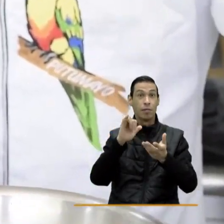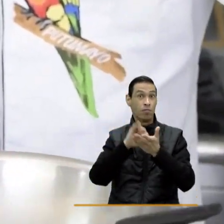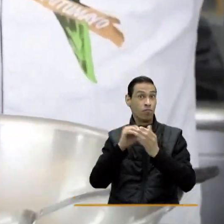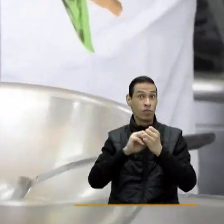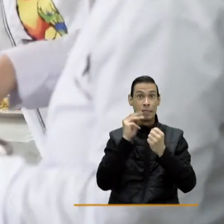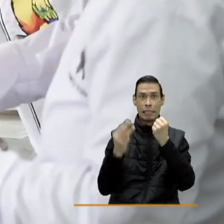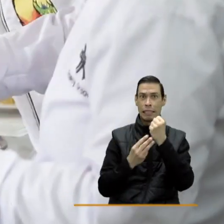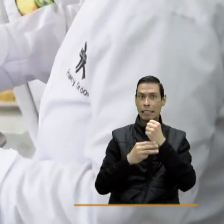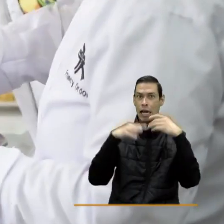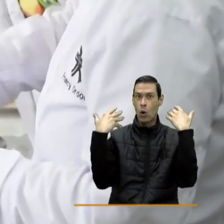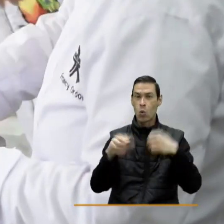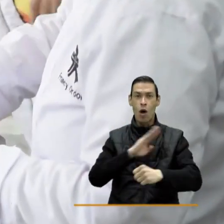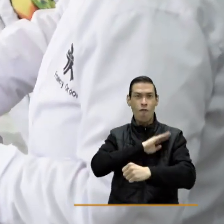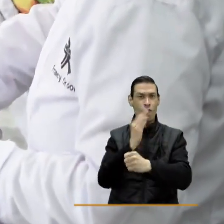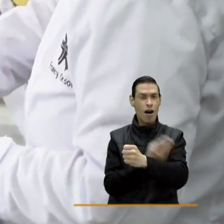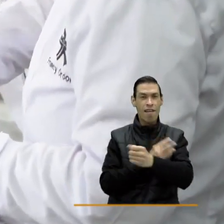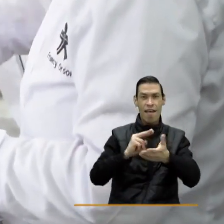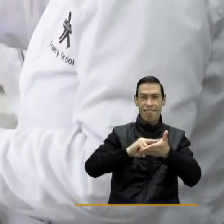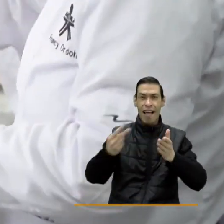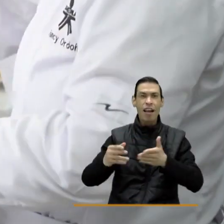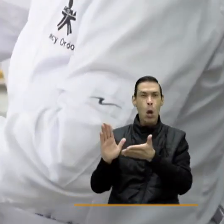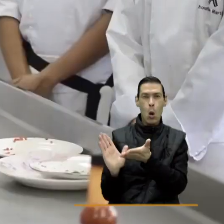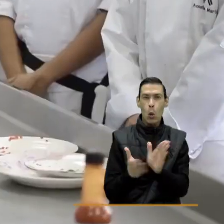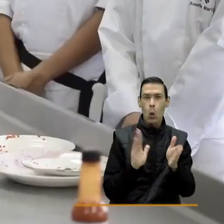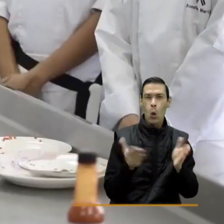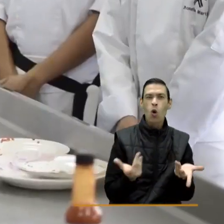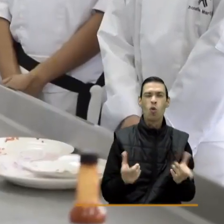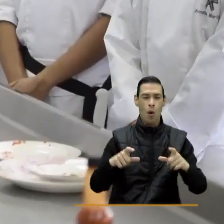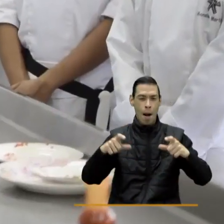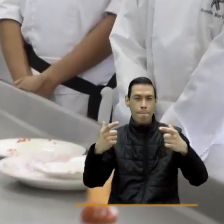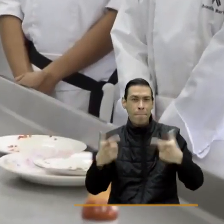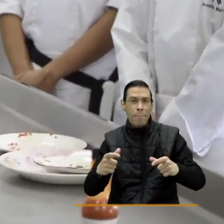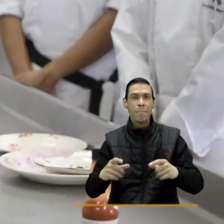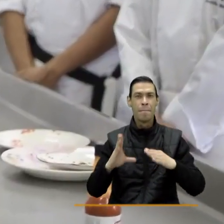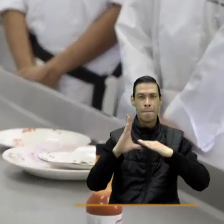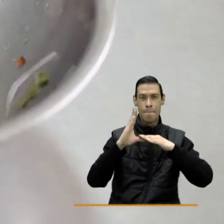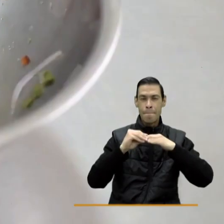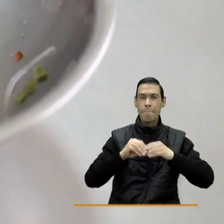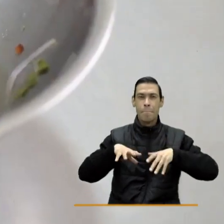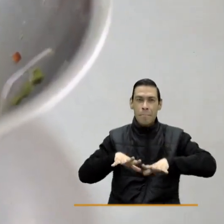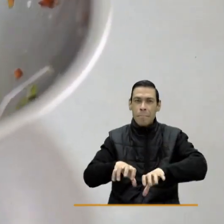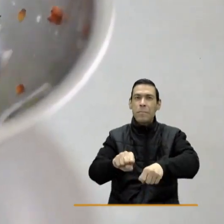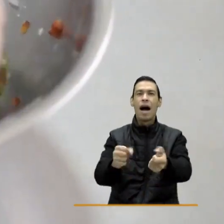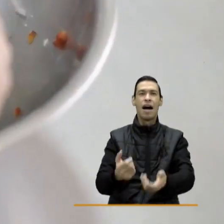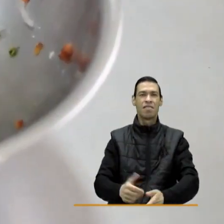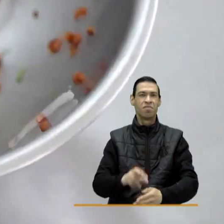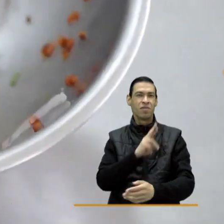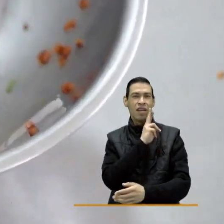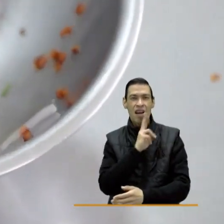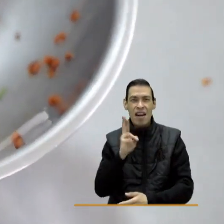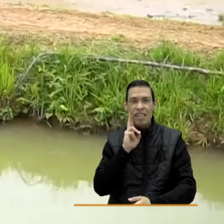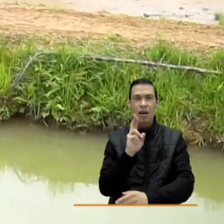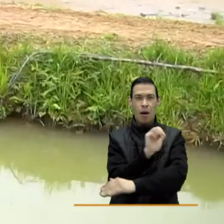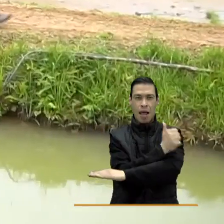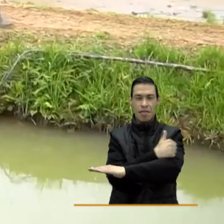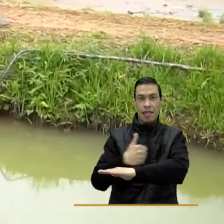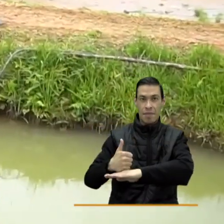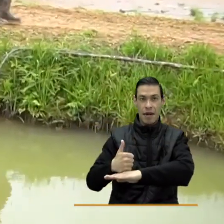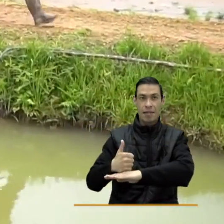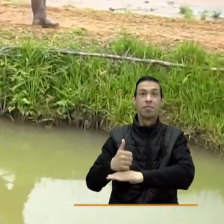los cuales el Sena es fuerte en técnicos y cursos, como pastelería, panadería, restaurante y bar, entre otros,